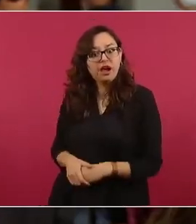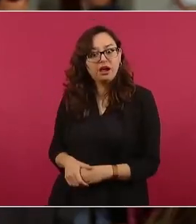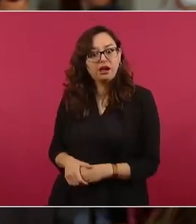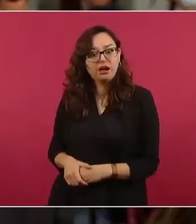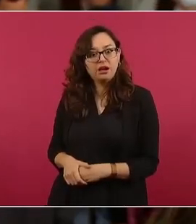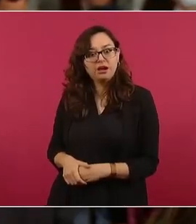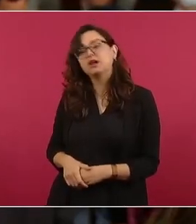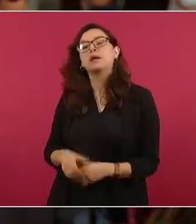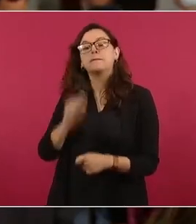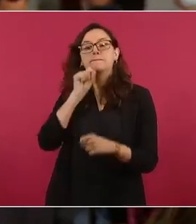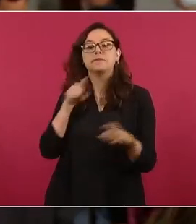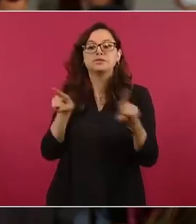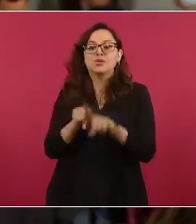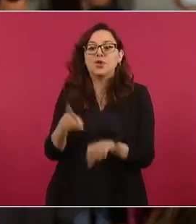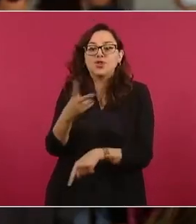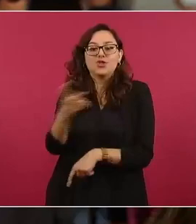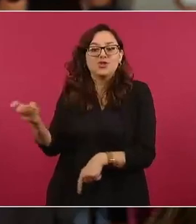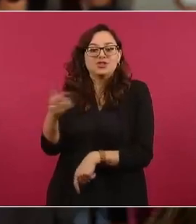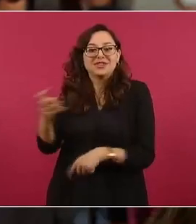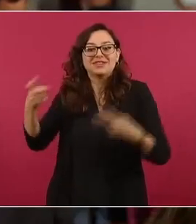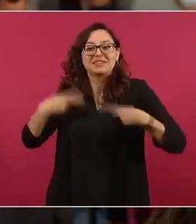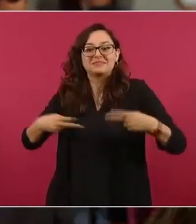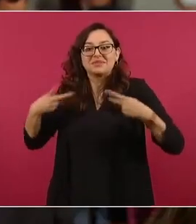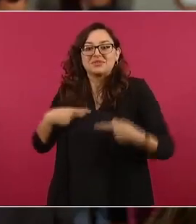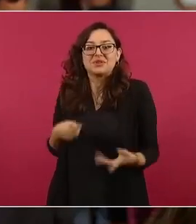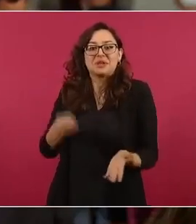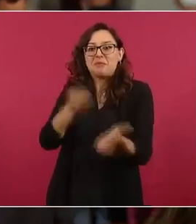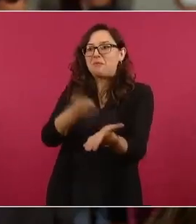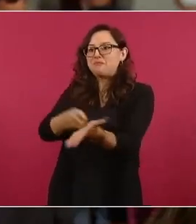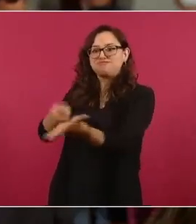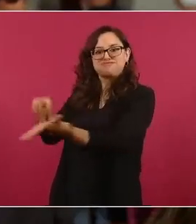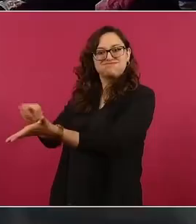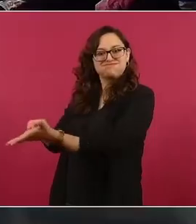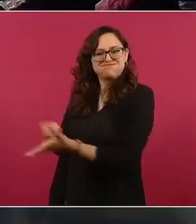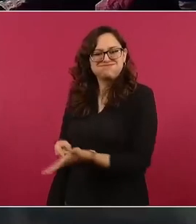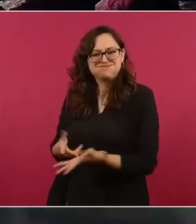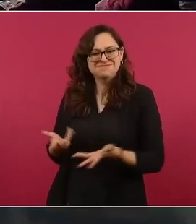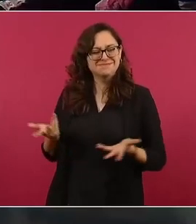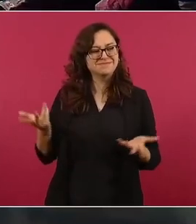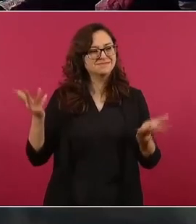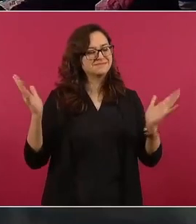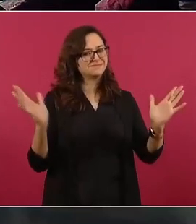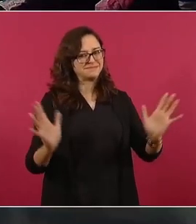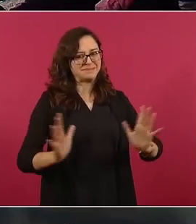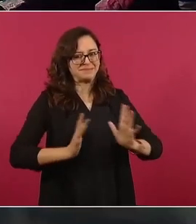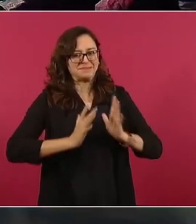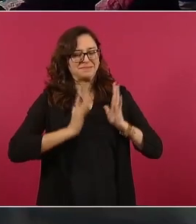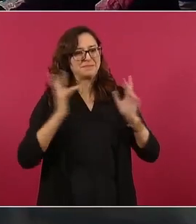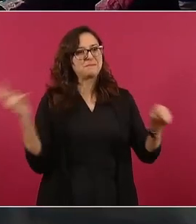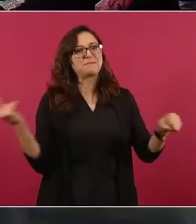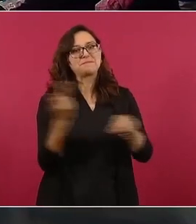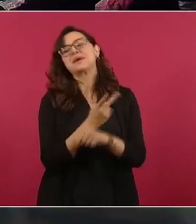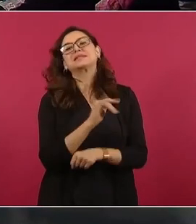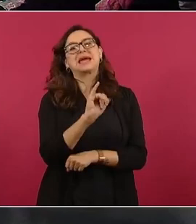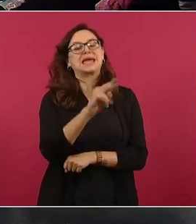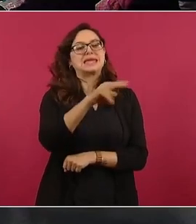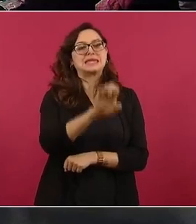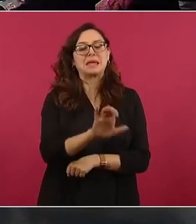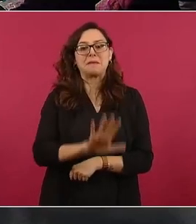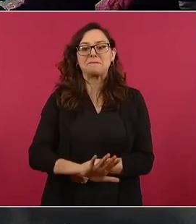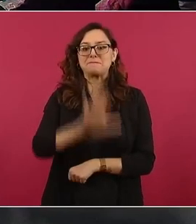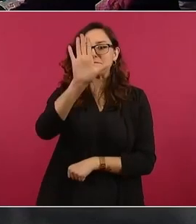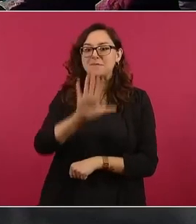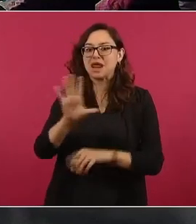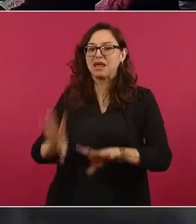digamos, la censura y el acoso judicial desde la